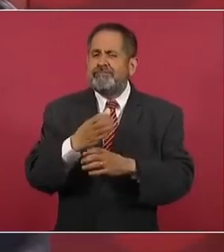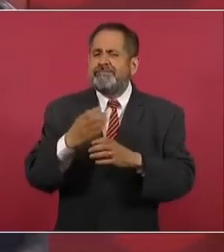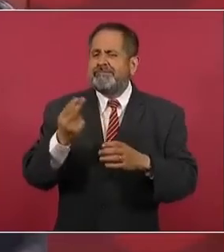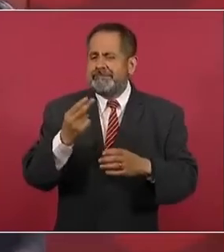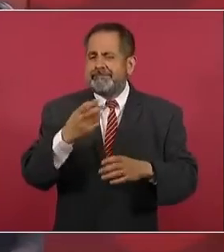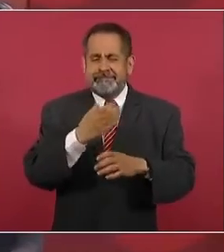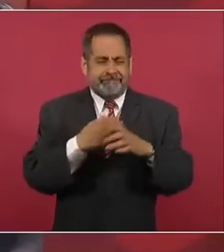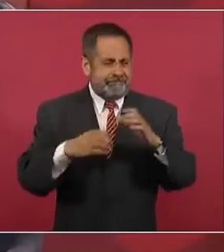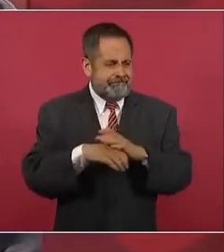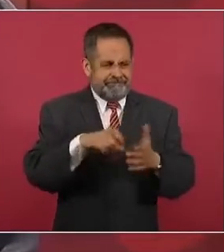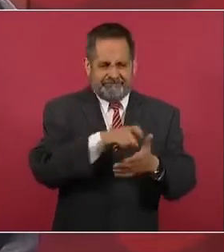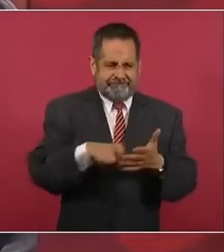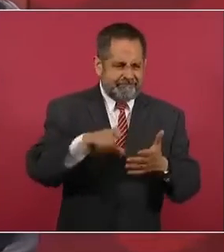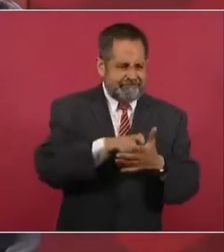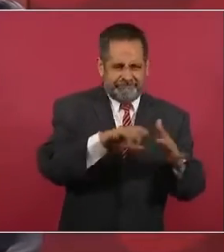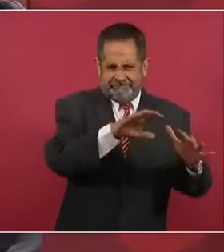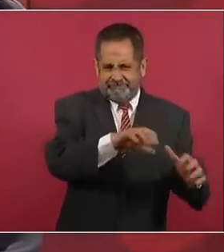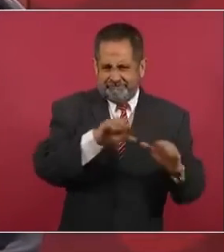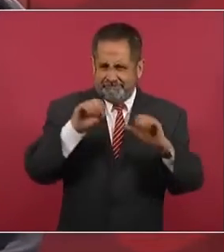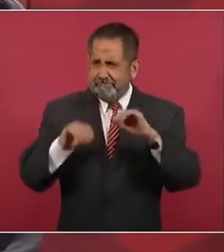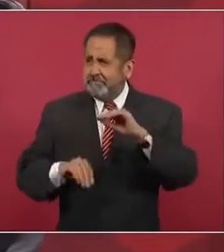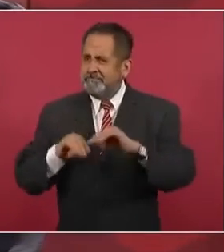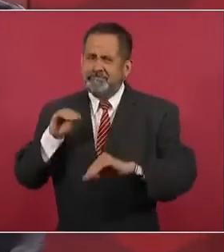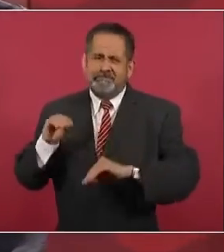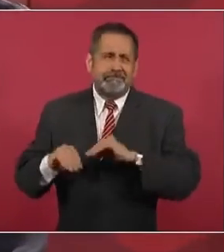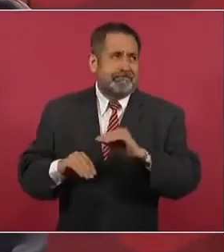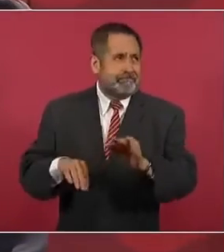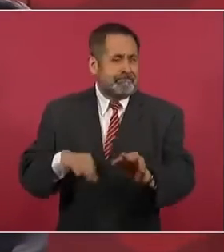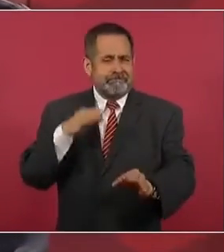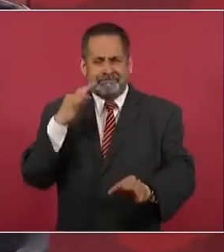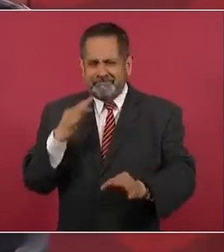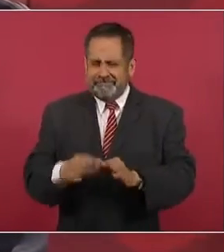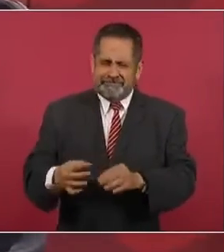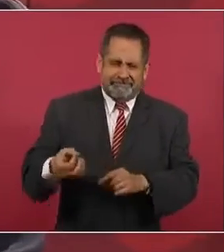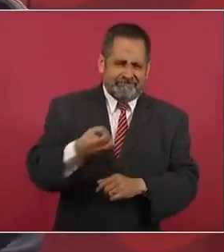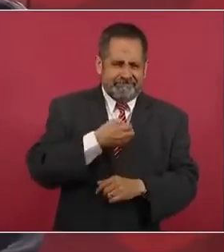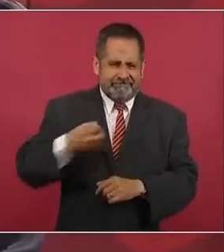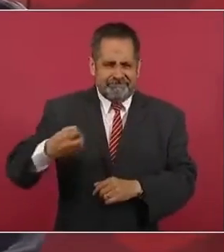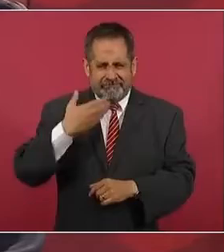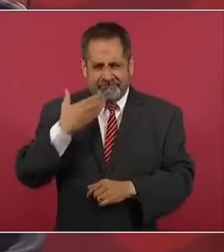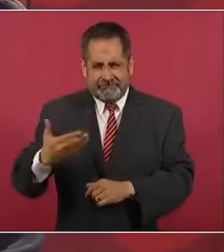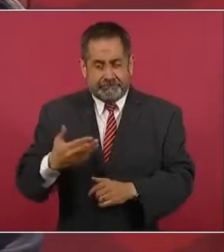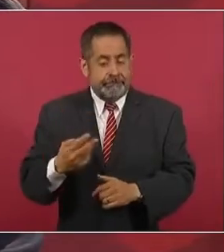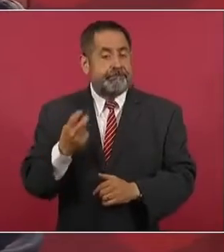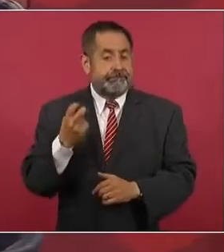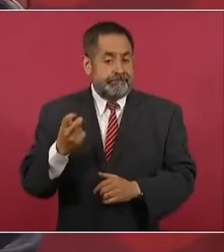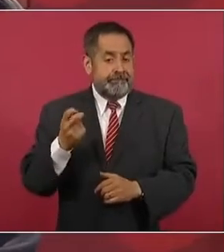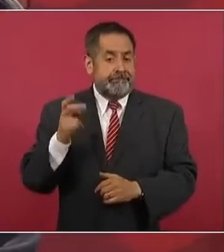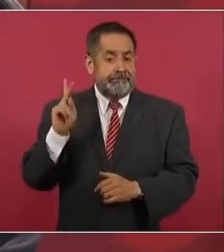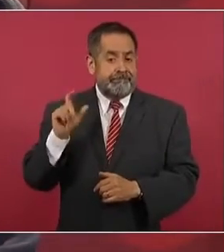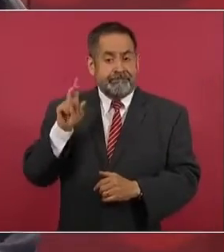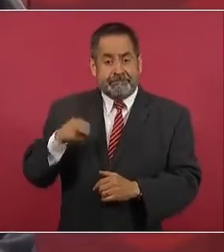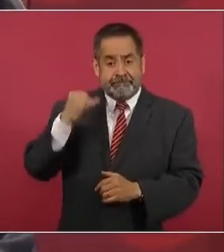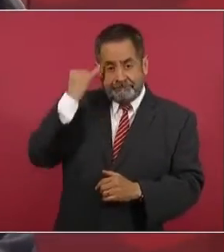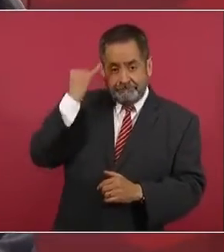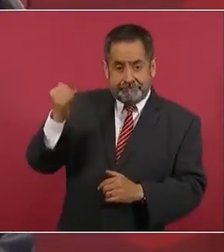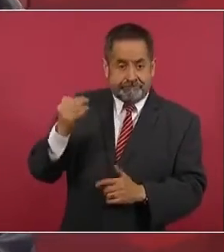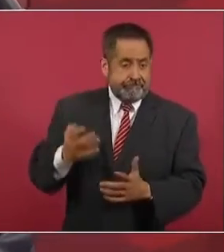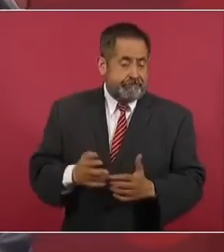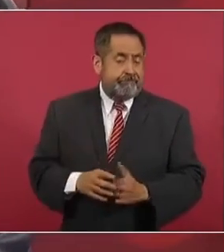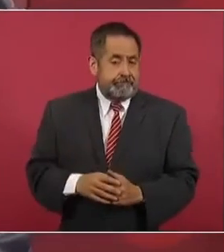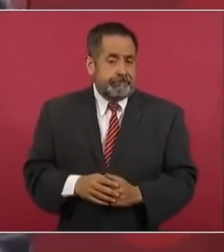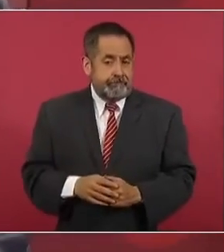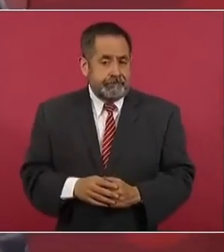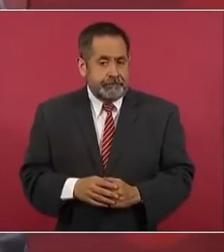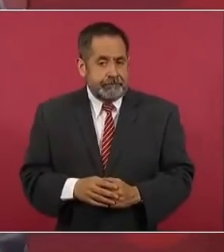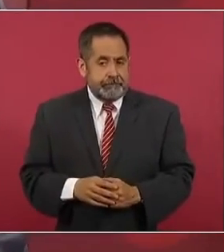todo un sistema de salud. Es el plan ahora. Así como